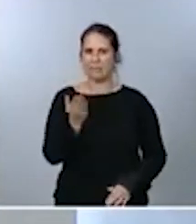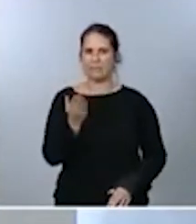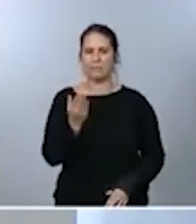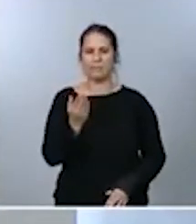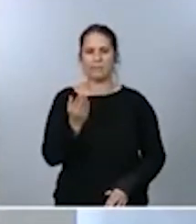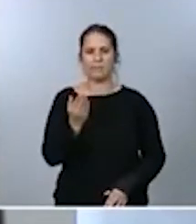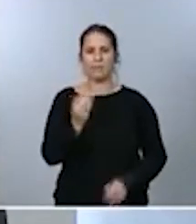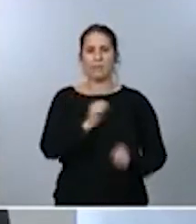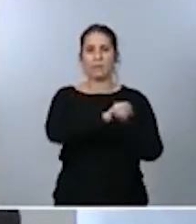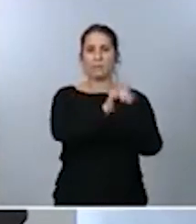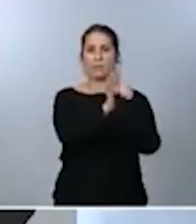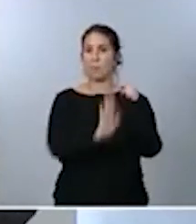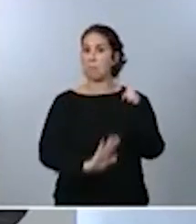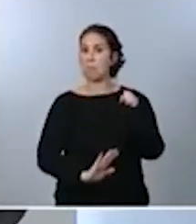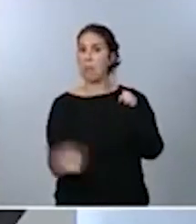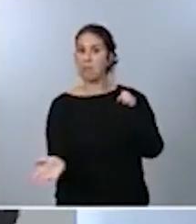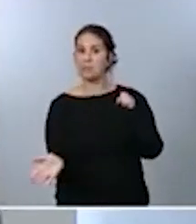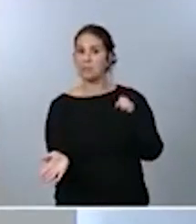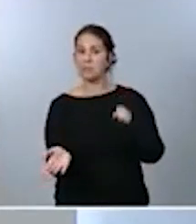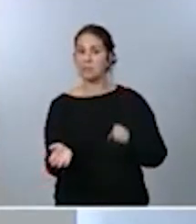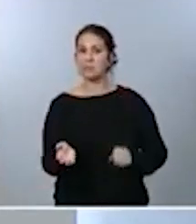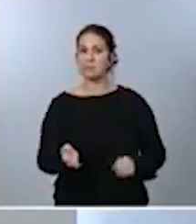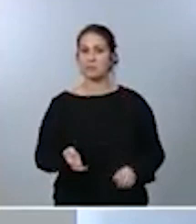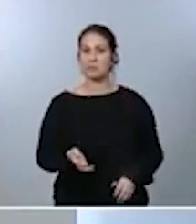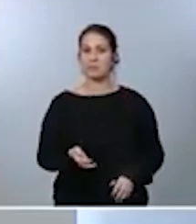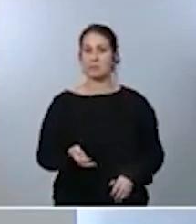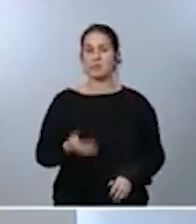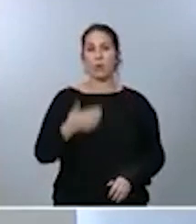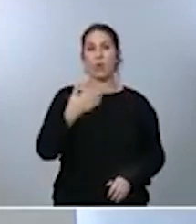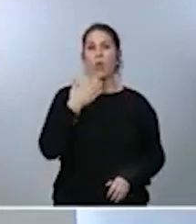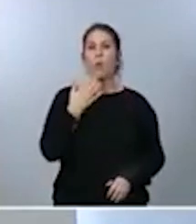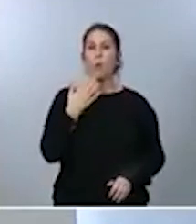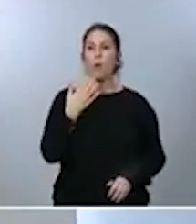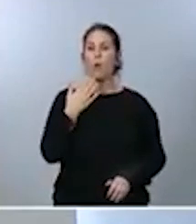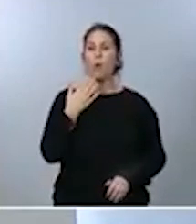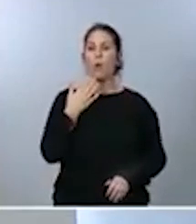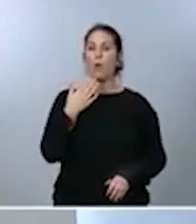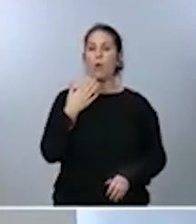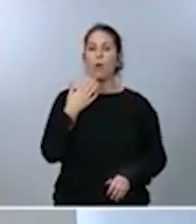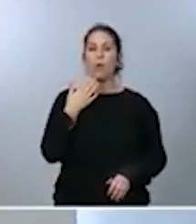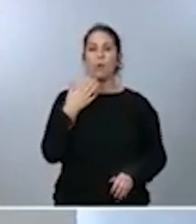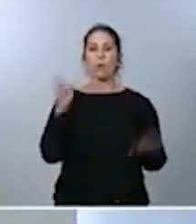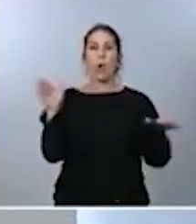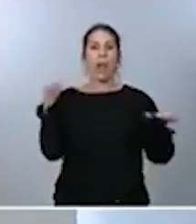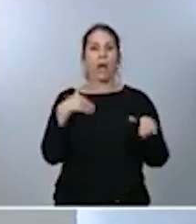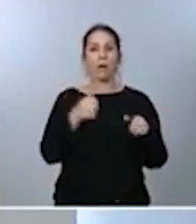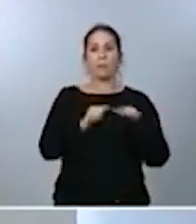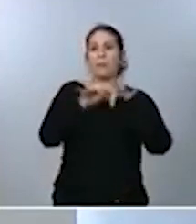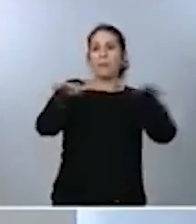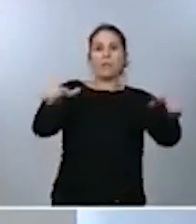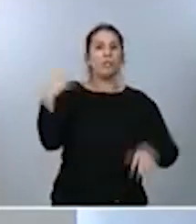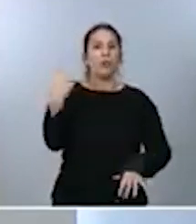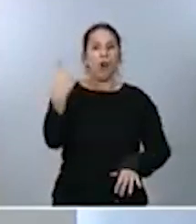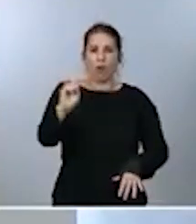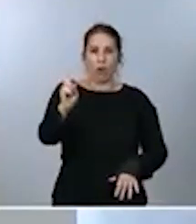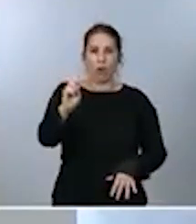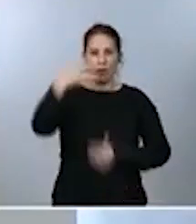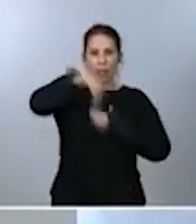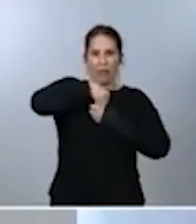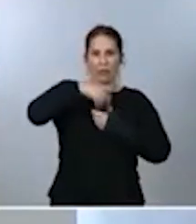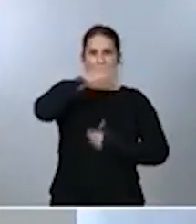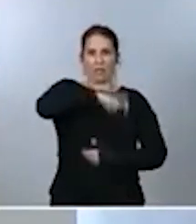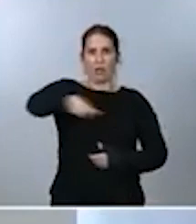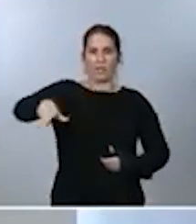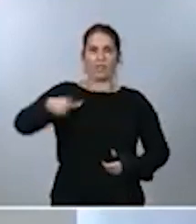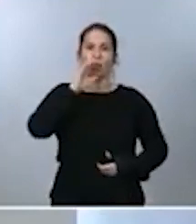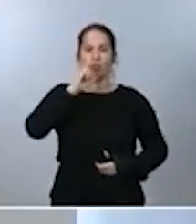El virus no se expande él solo. Y para frenarlo hay dos claves. Dos claves. Reducir